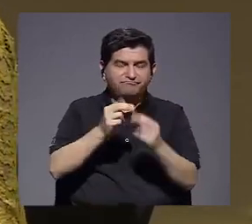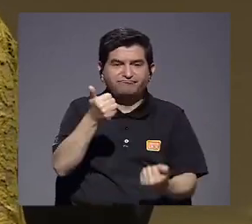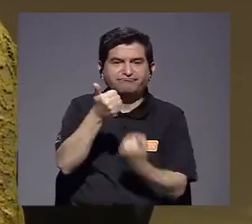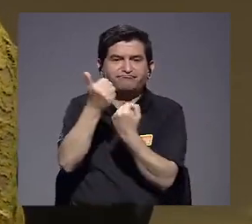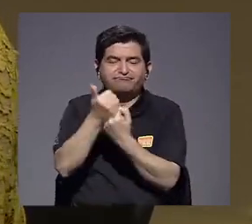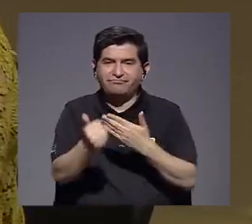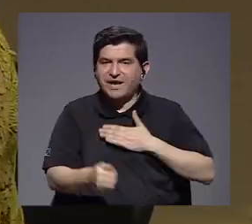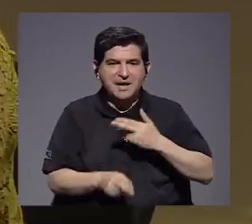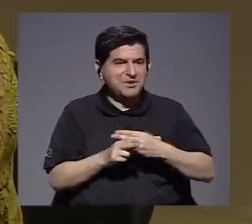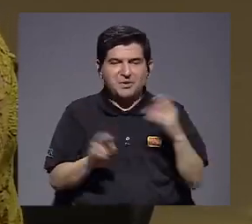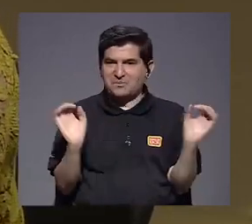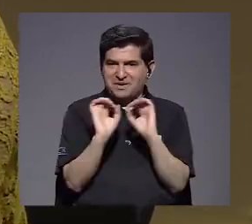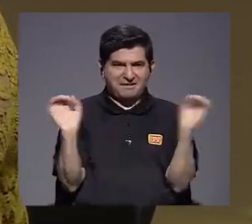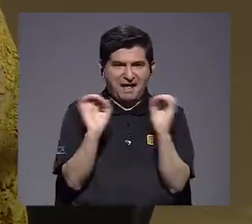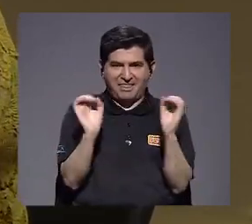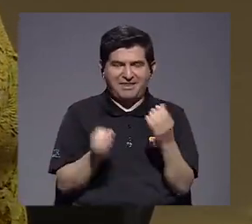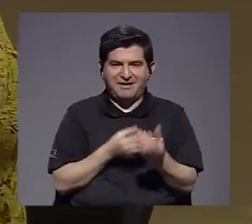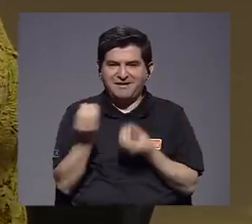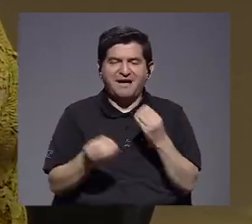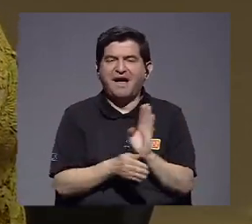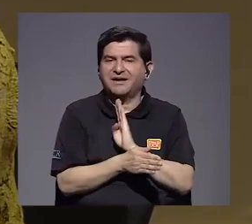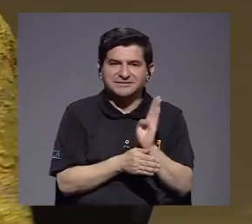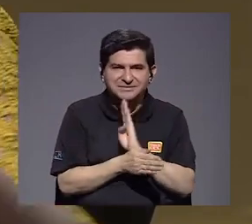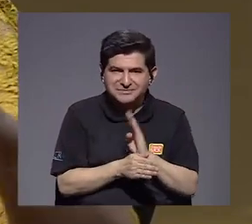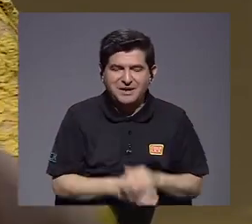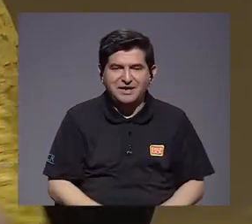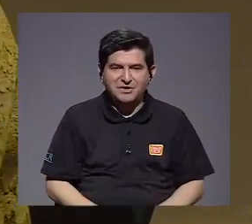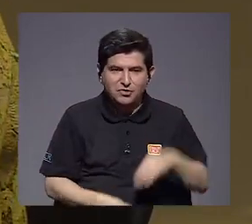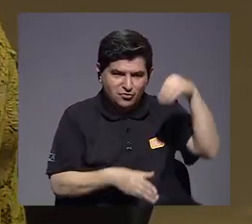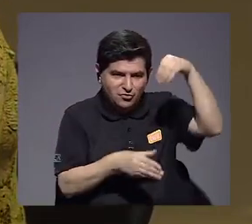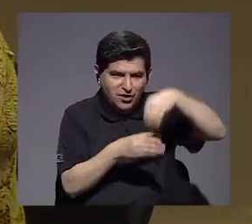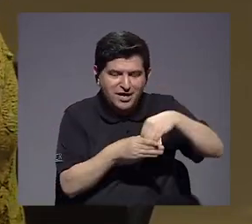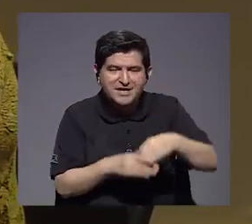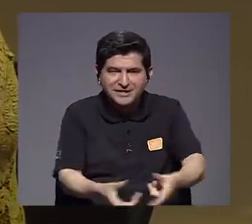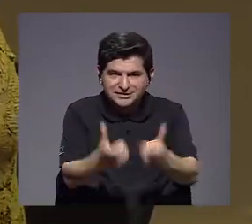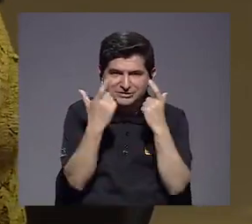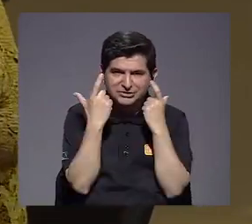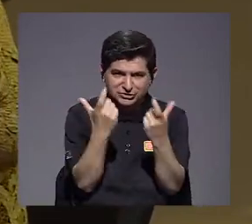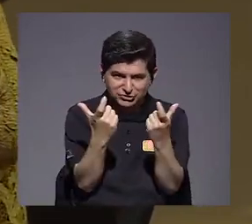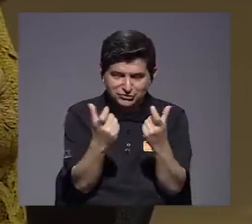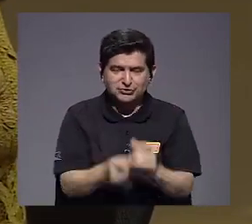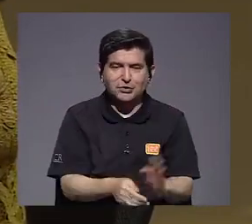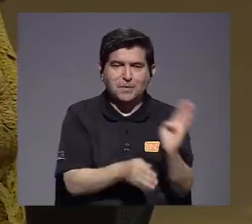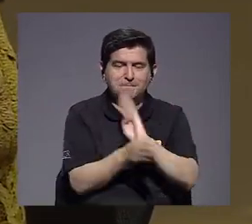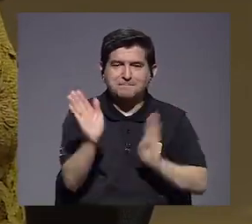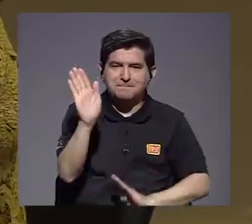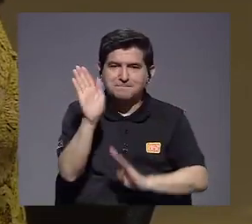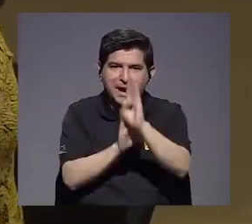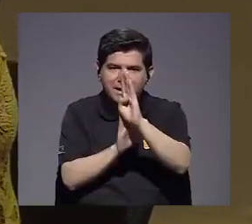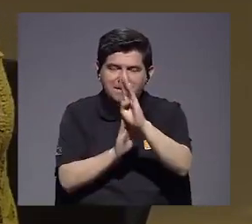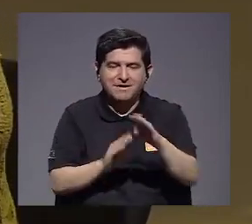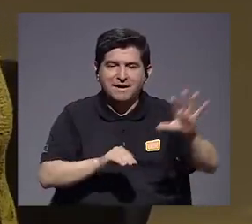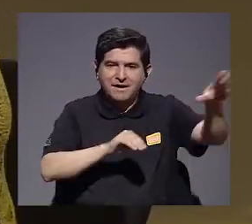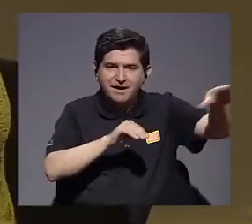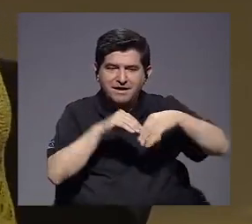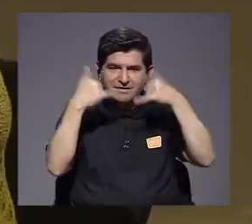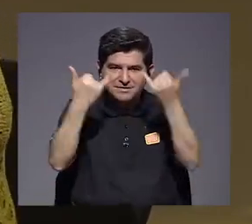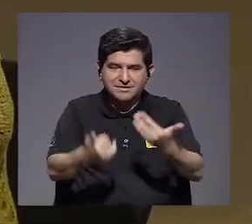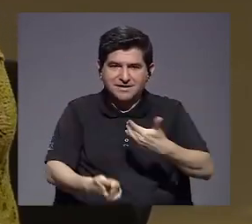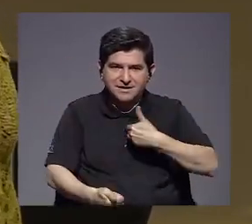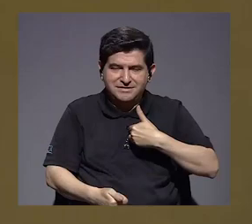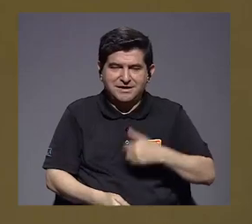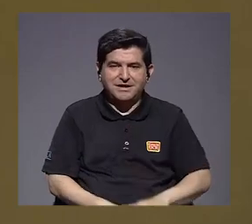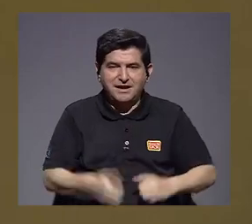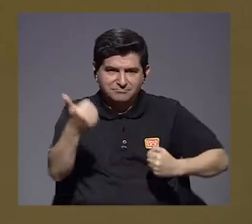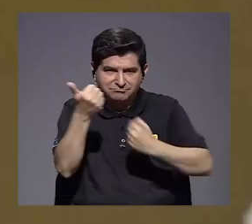porque no tengo nada en mi nombre, entonces lo que hace el banco y la inyección de capital que vamos a hacer a Banca para el Desarrollo adicional a lo que ya